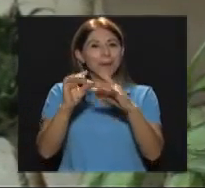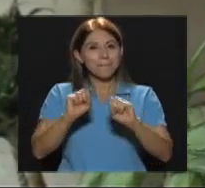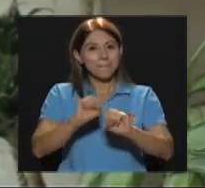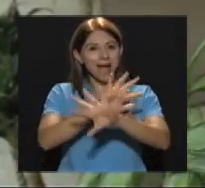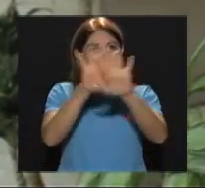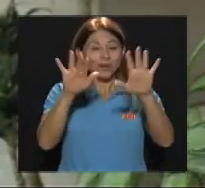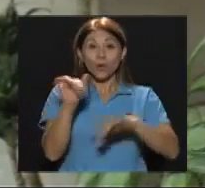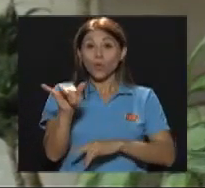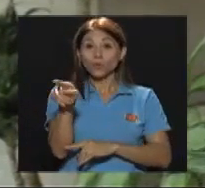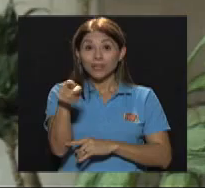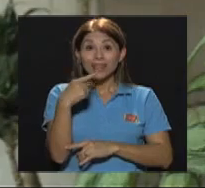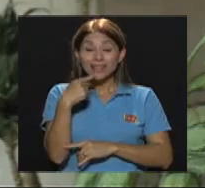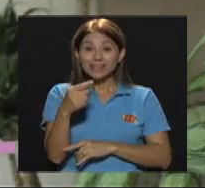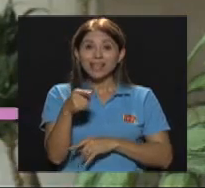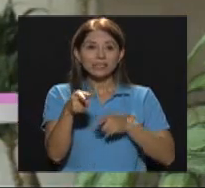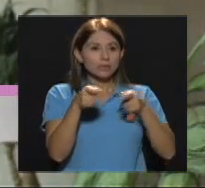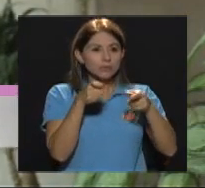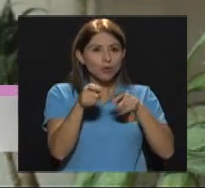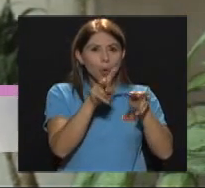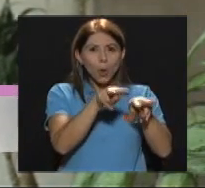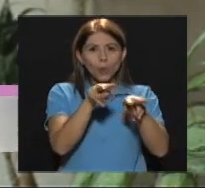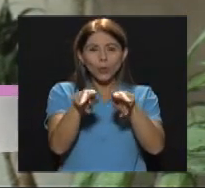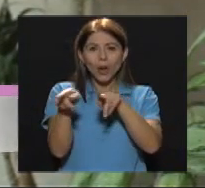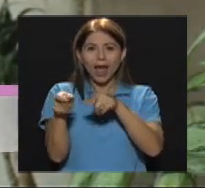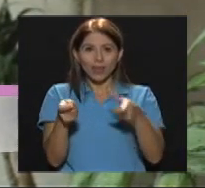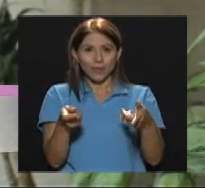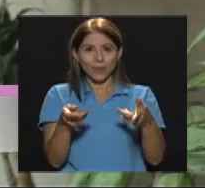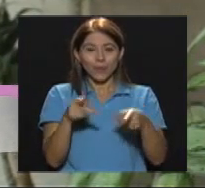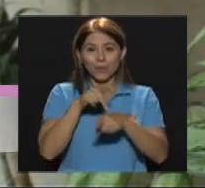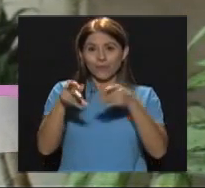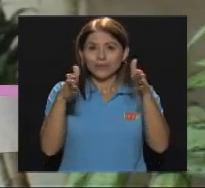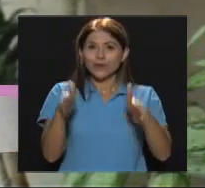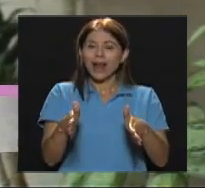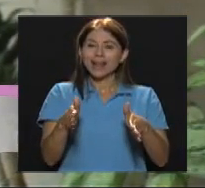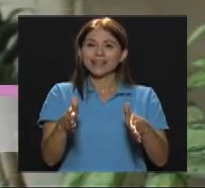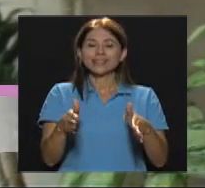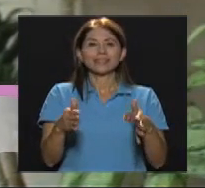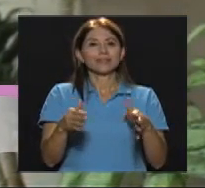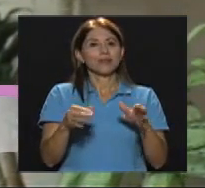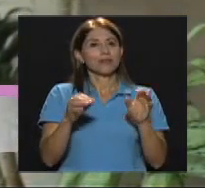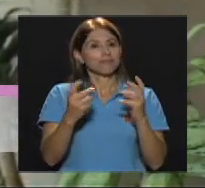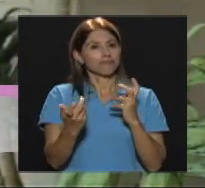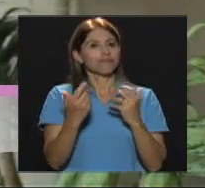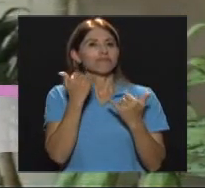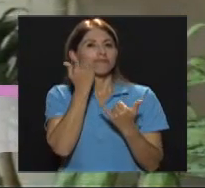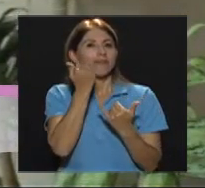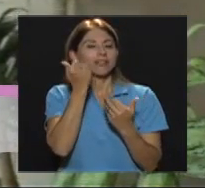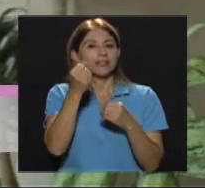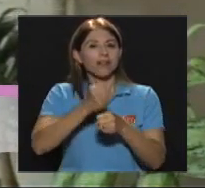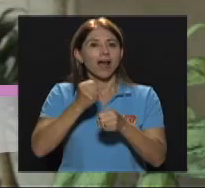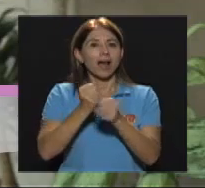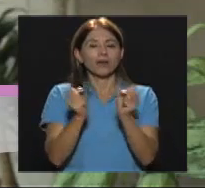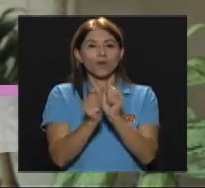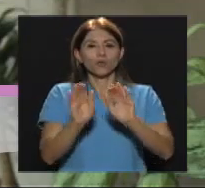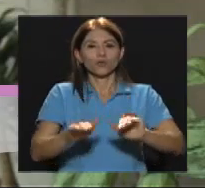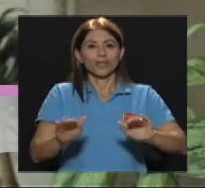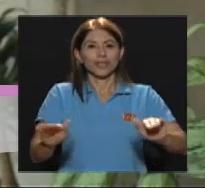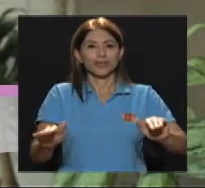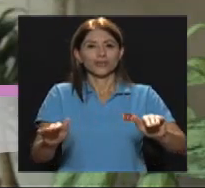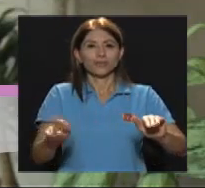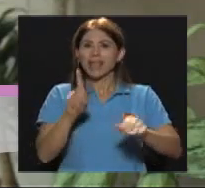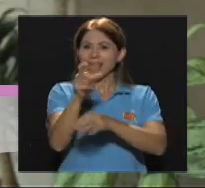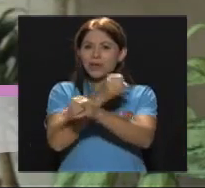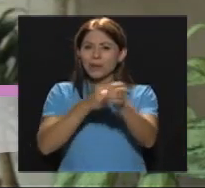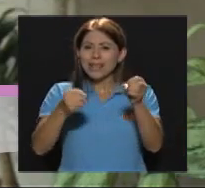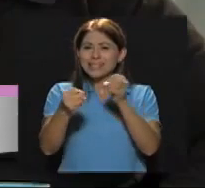controlado Que eso le facilita mucho A los profesionales Pues trabajar con los niños En una sala Bueno Hay cantidad